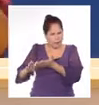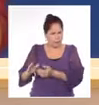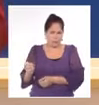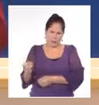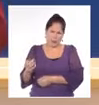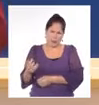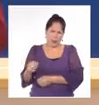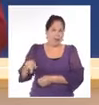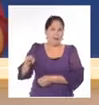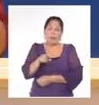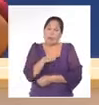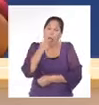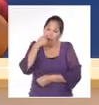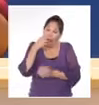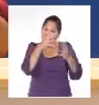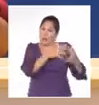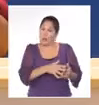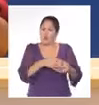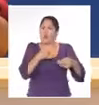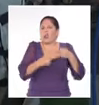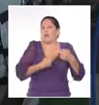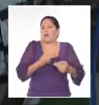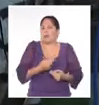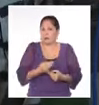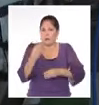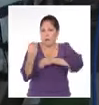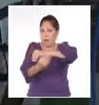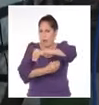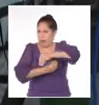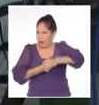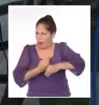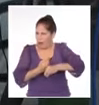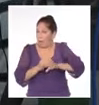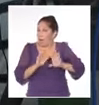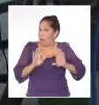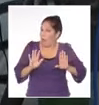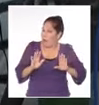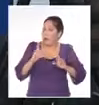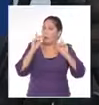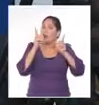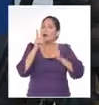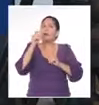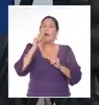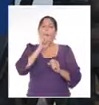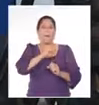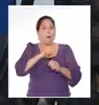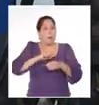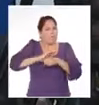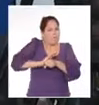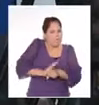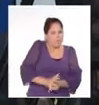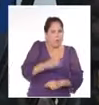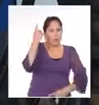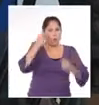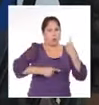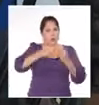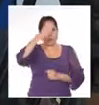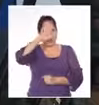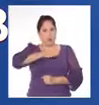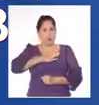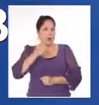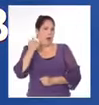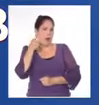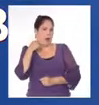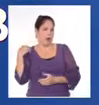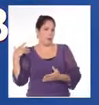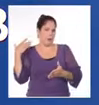completamente en manos de Estados Unidos. Estos cambios limitados conviven con la política de máxima presión aplicada contra Cuba en los últimos años.